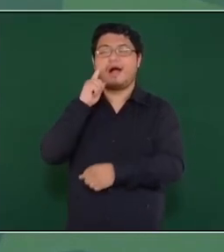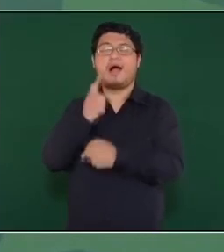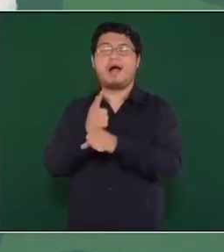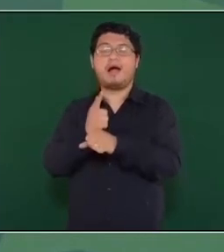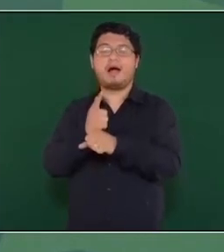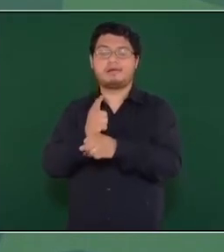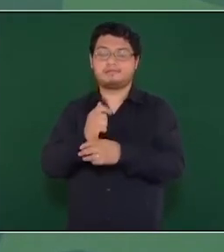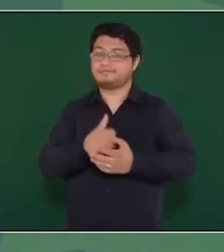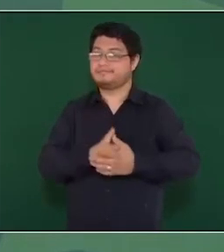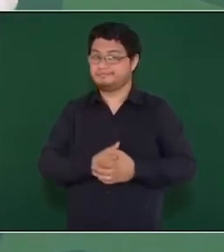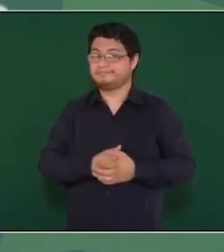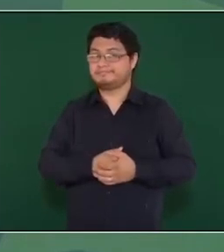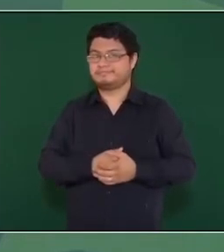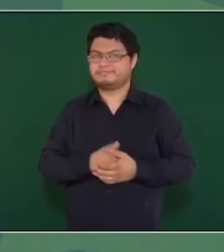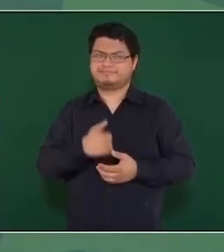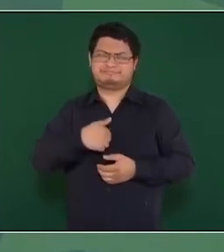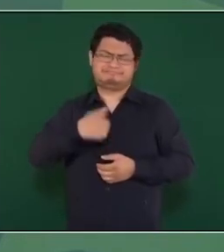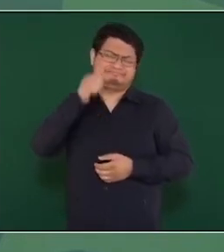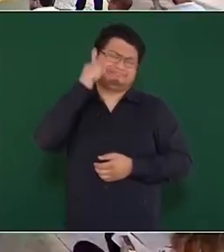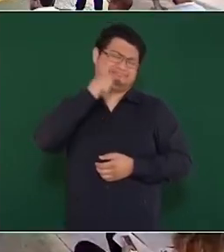Siempre los padecí.